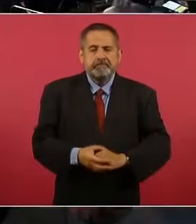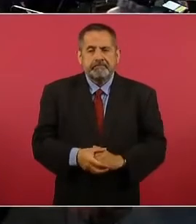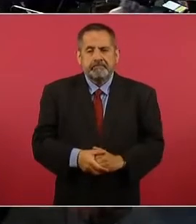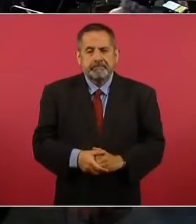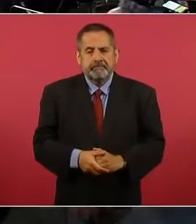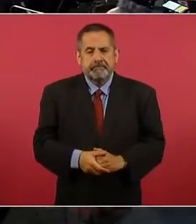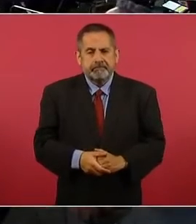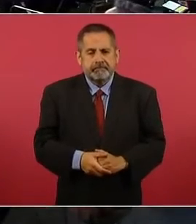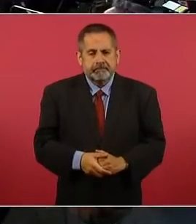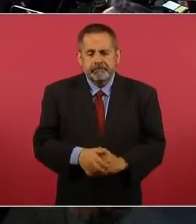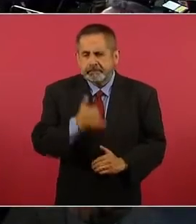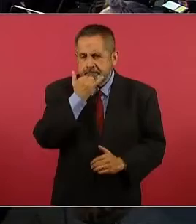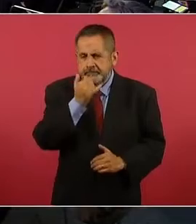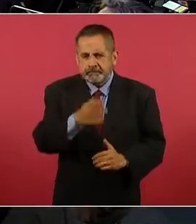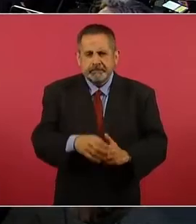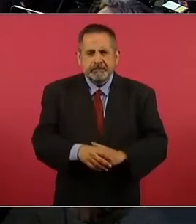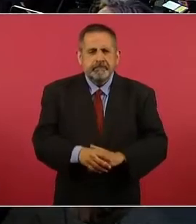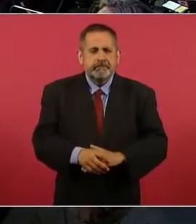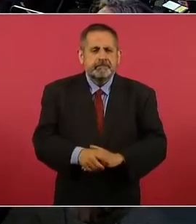¿Mande?